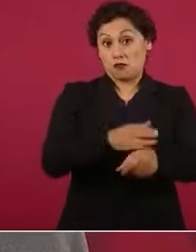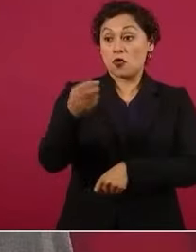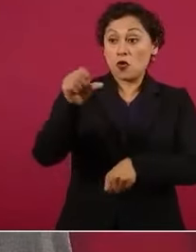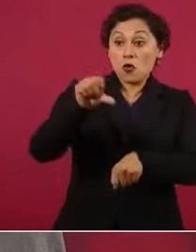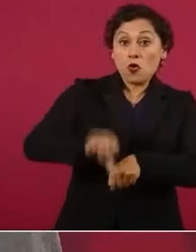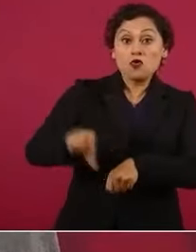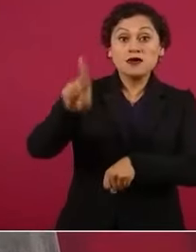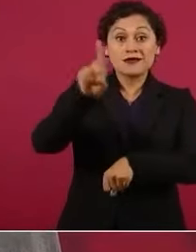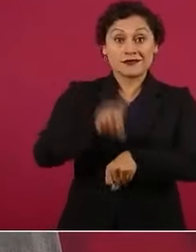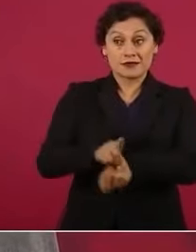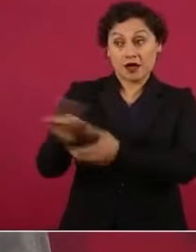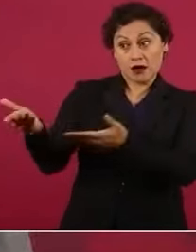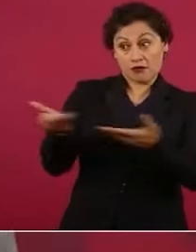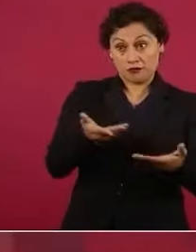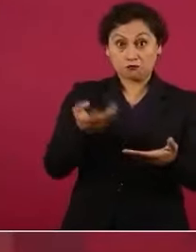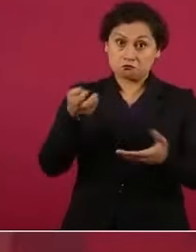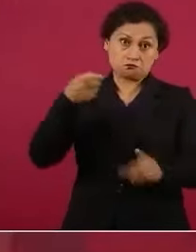sección. Entonces, vamos a ver qué trae Elizabeth.